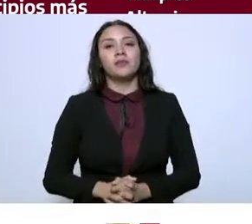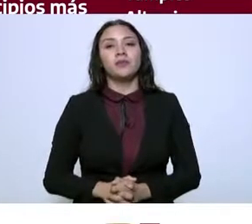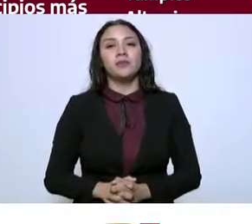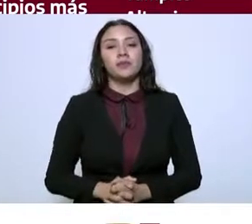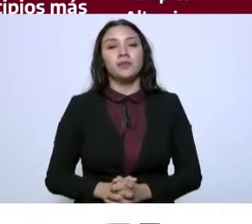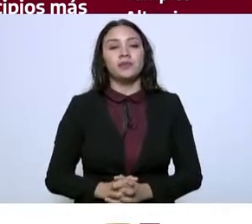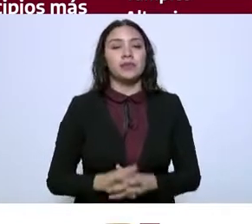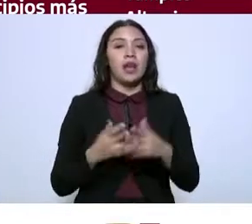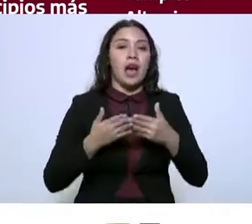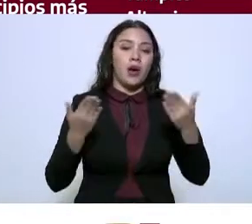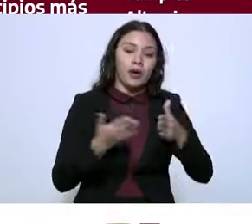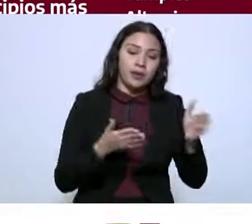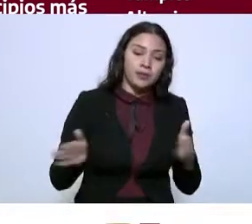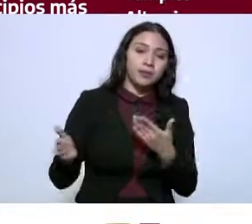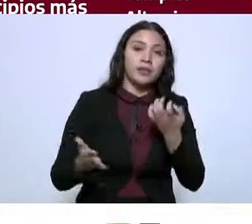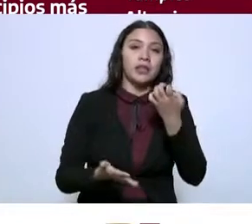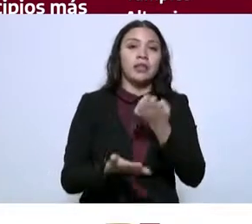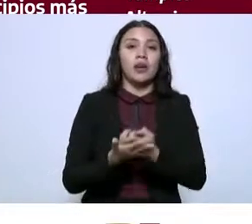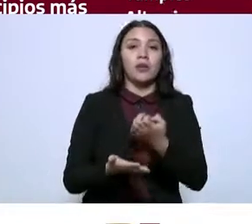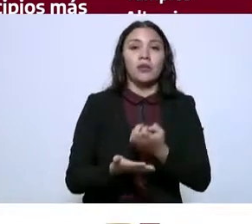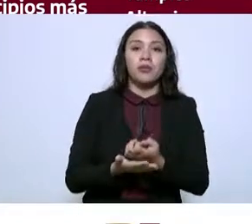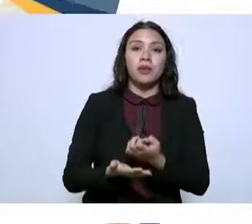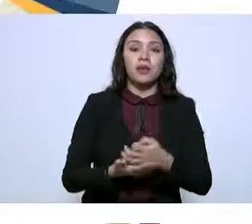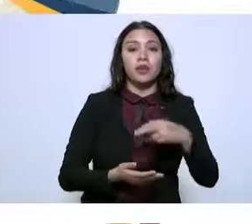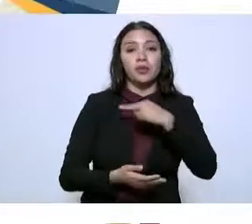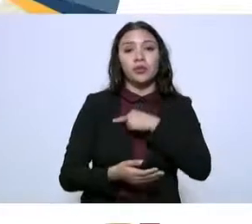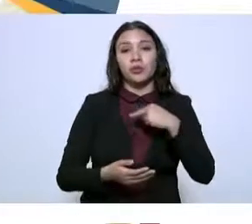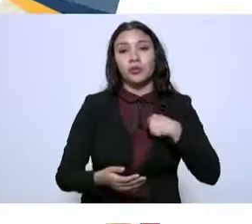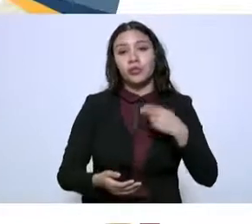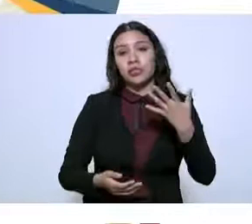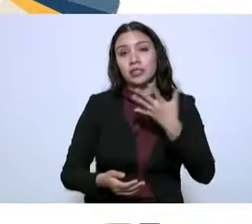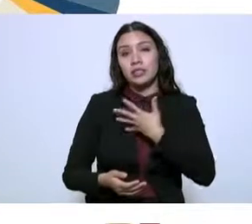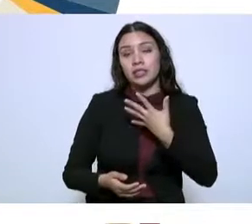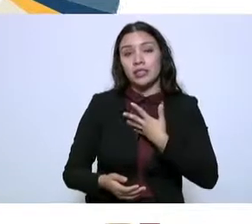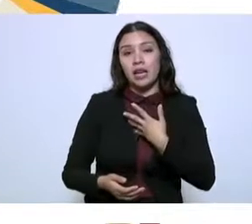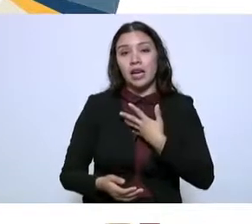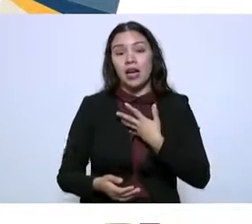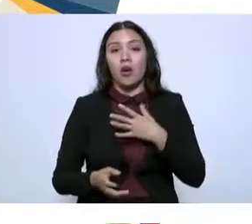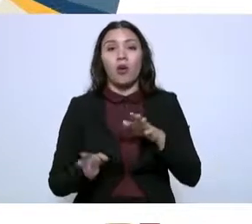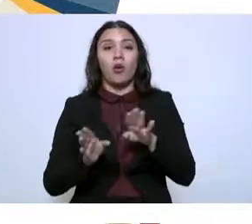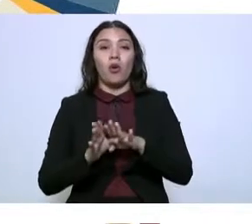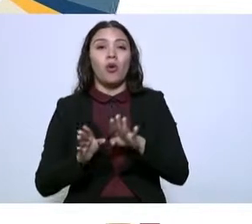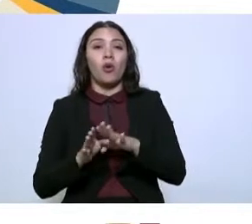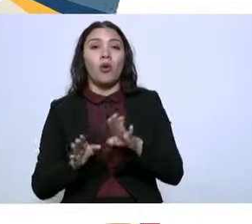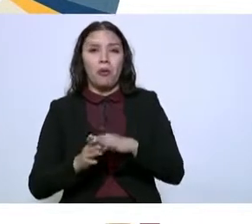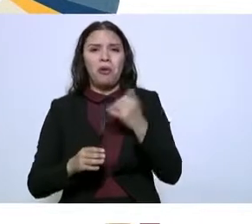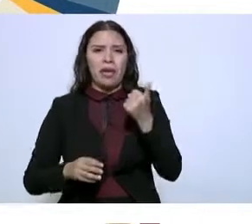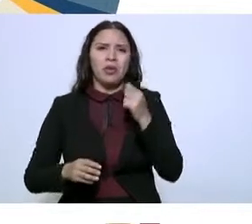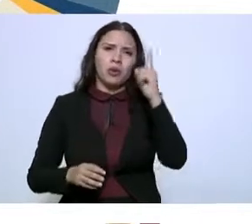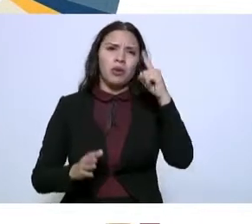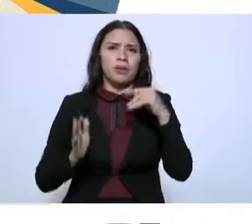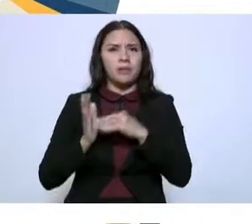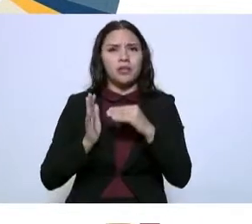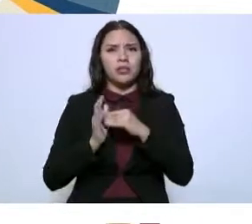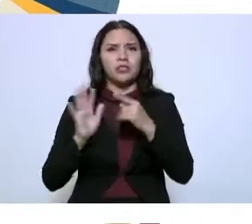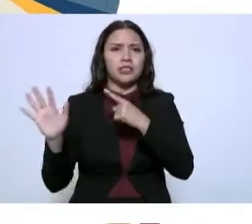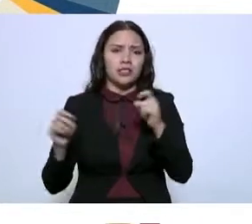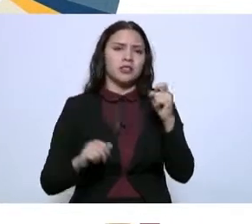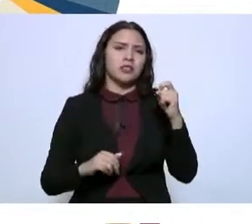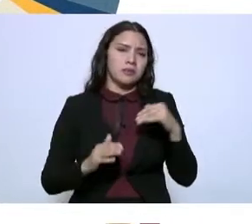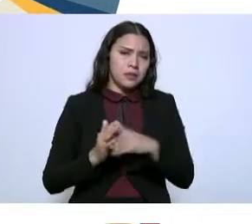En la economía, tenemos una población económicamente activa de un millón seiscientos mil,